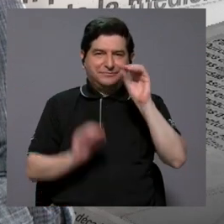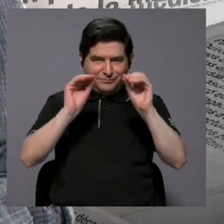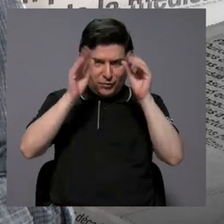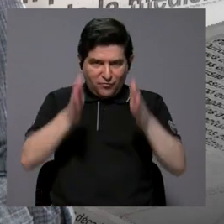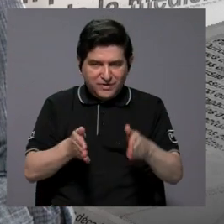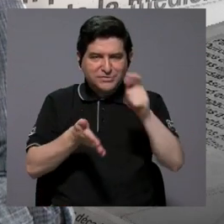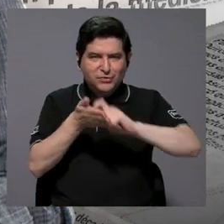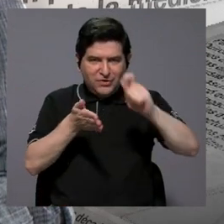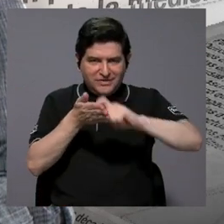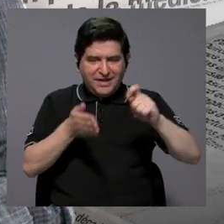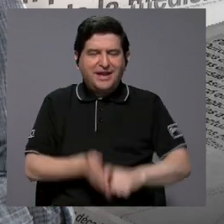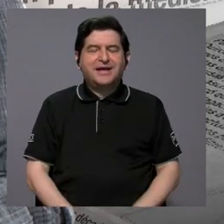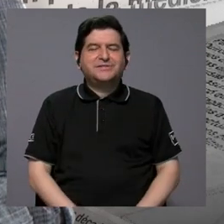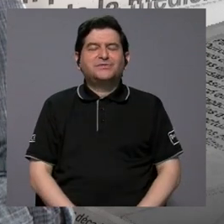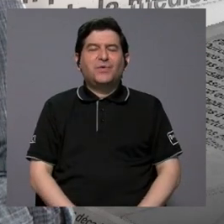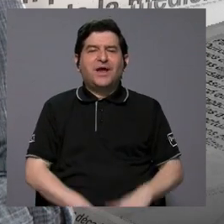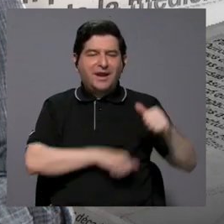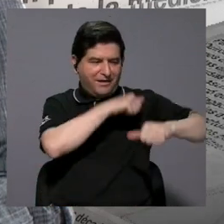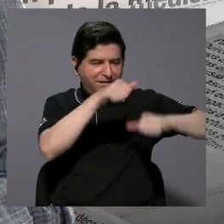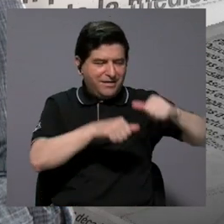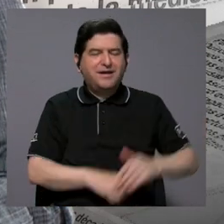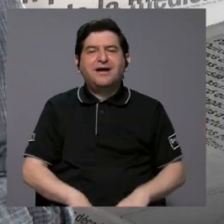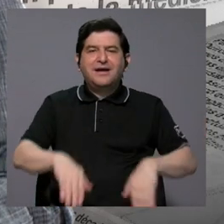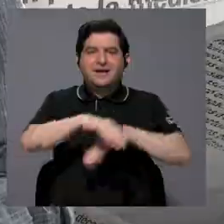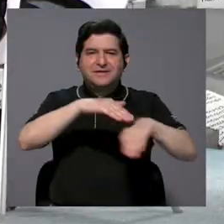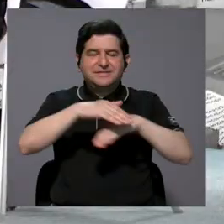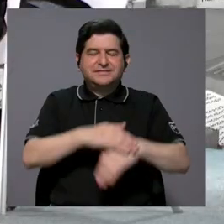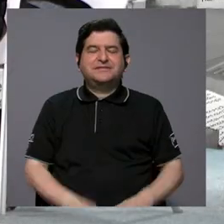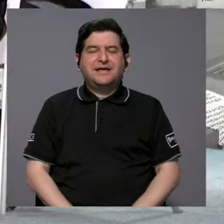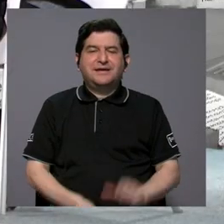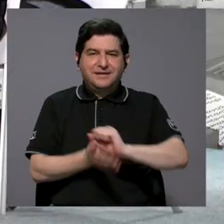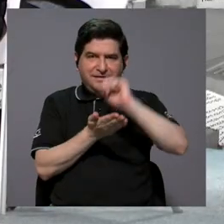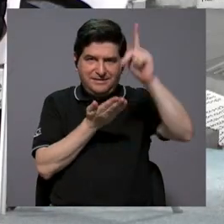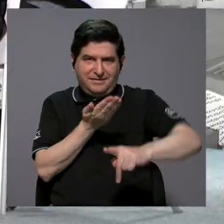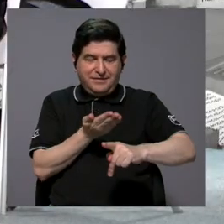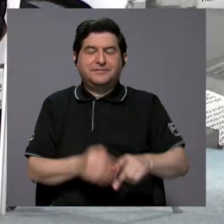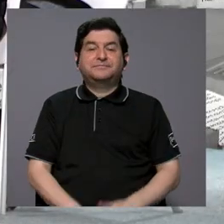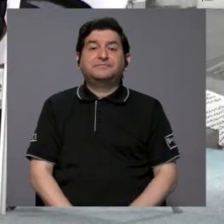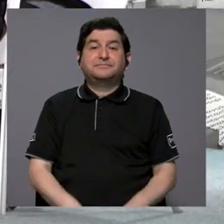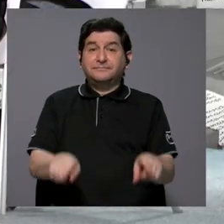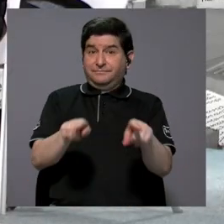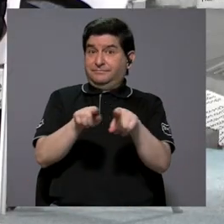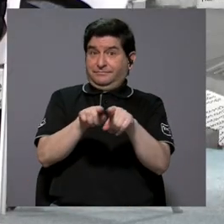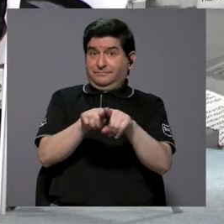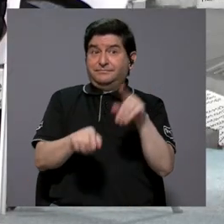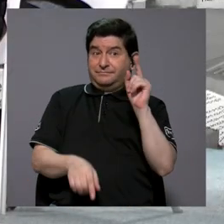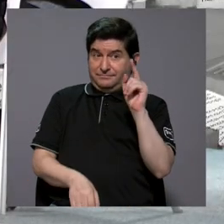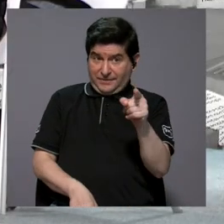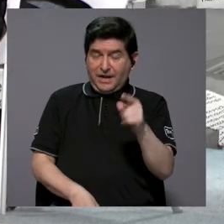docente de la Escuela de Antropología en la sede Rodrigo Facio y también es